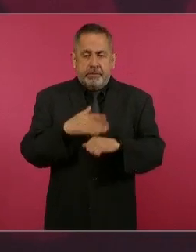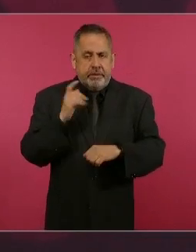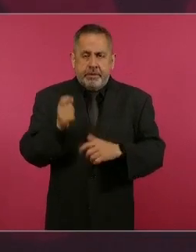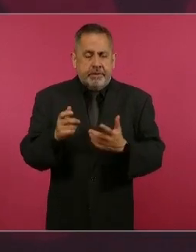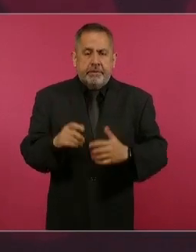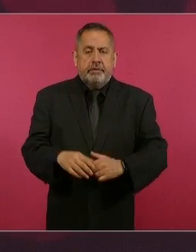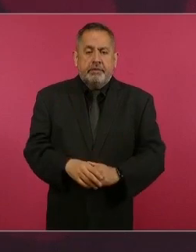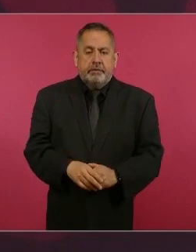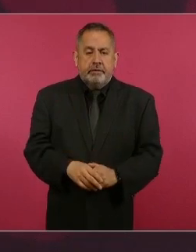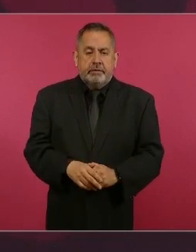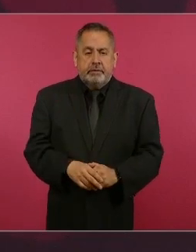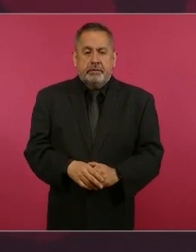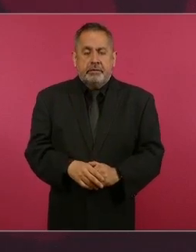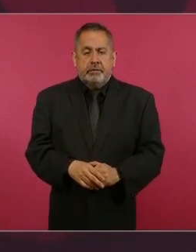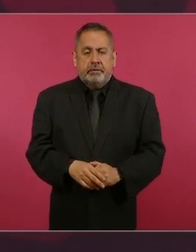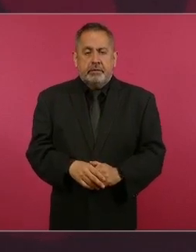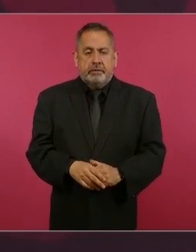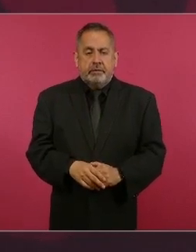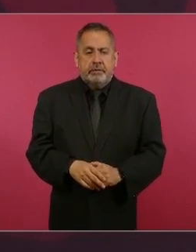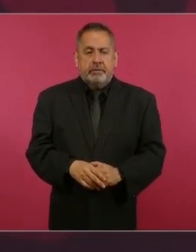porque al otro día